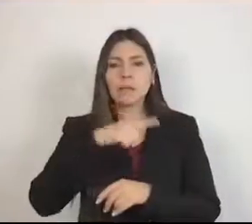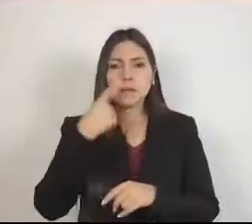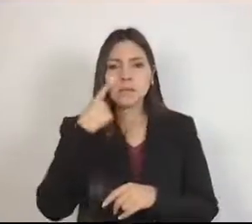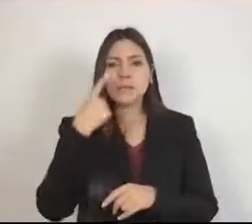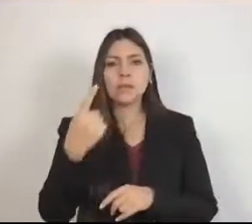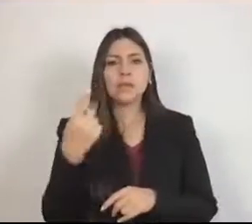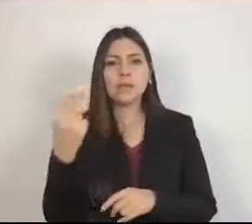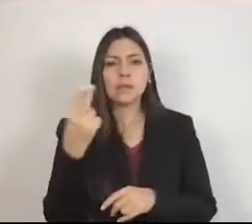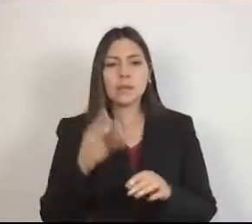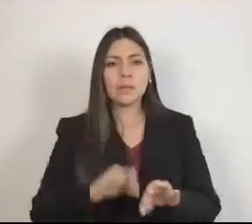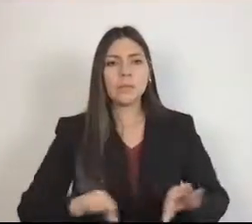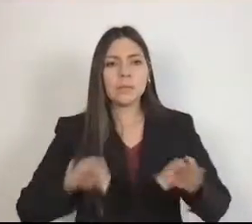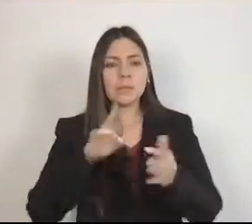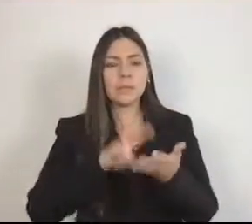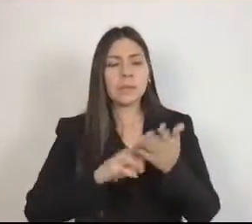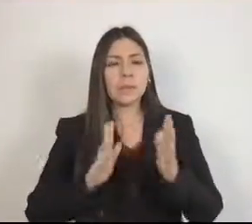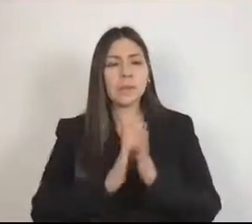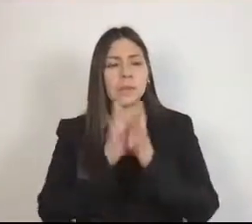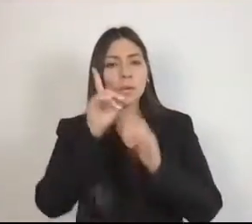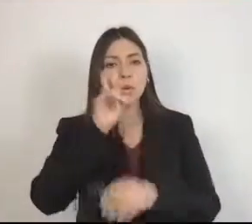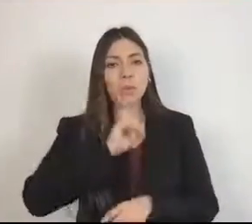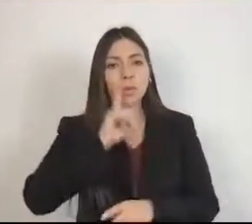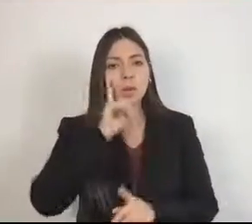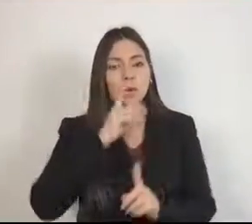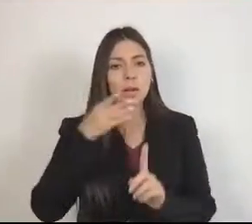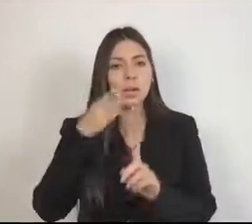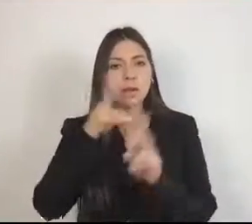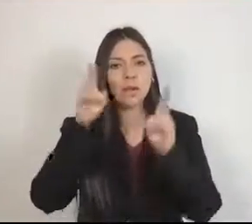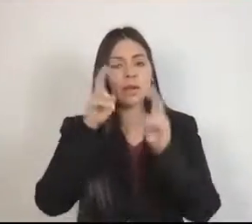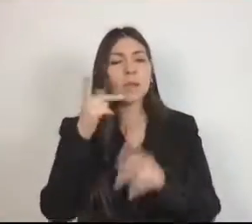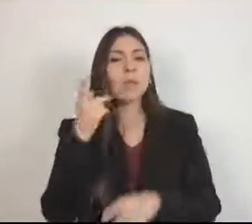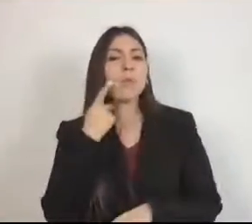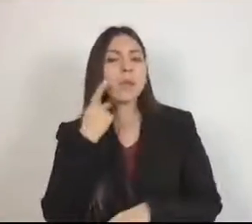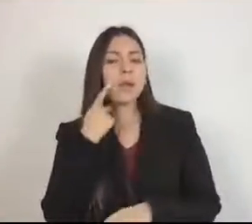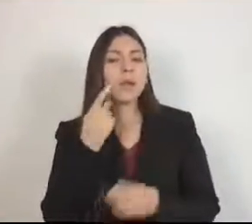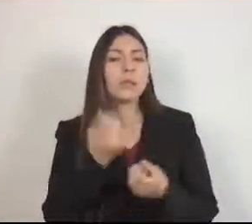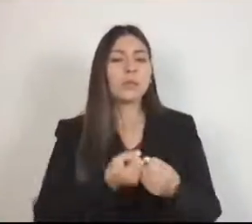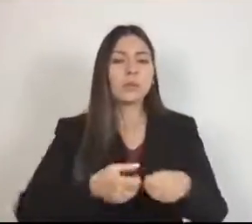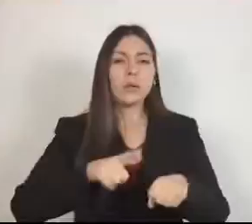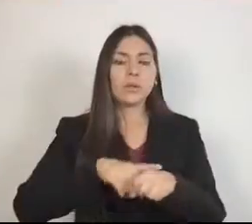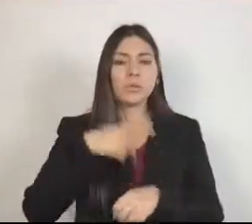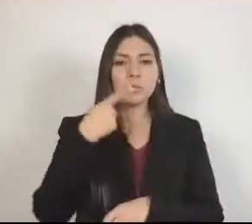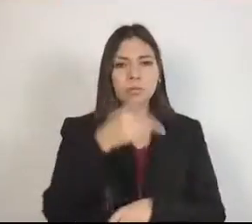participación de la mujer en la vida política y social del Estado.